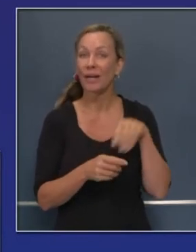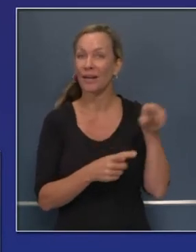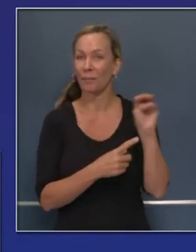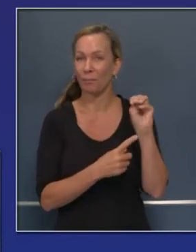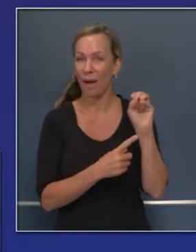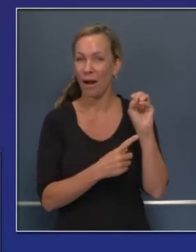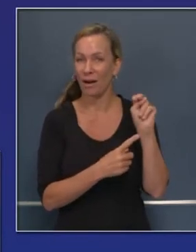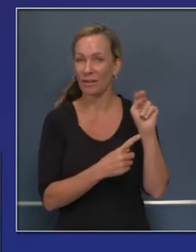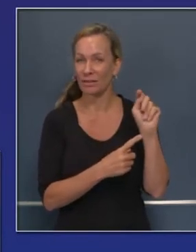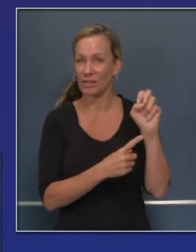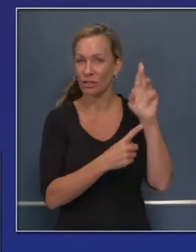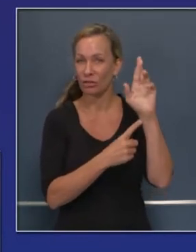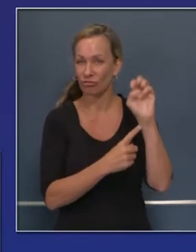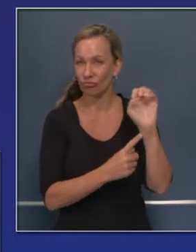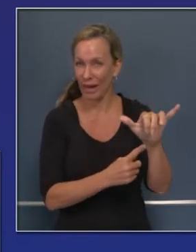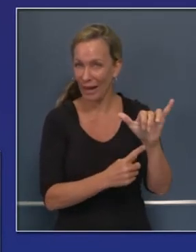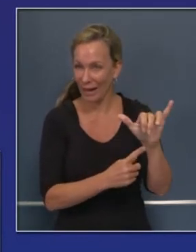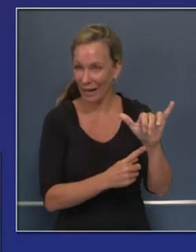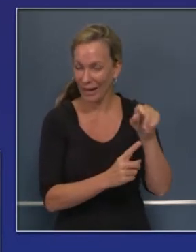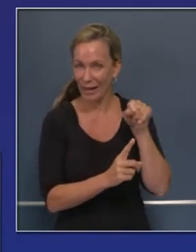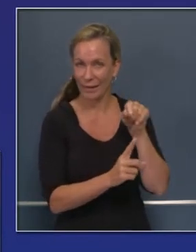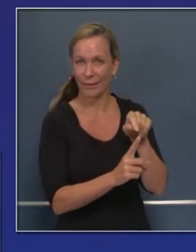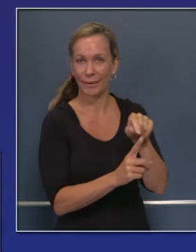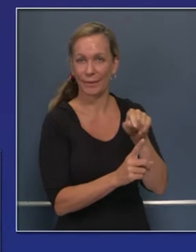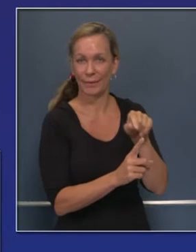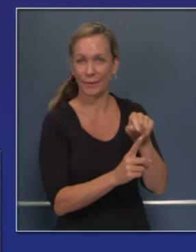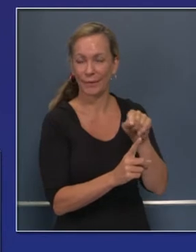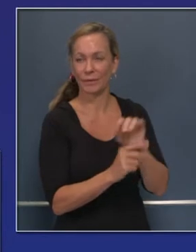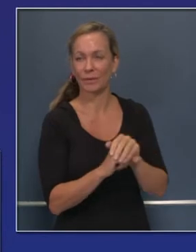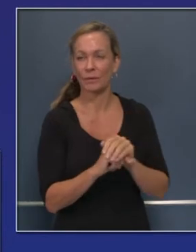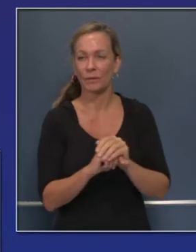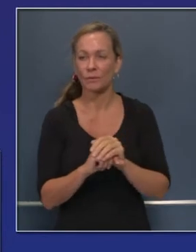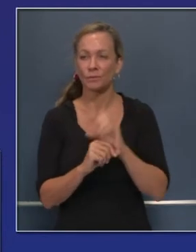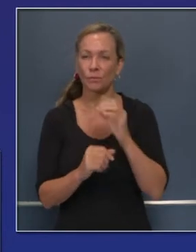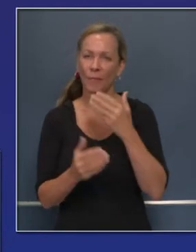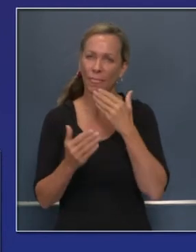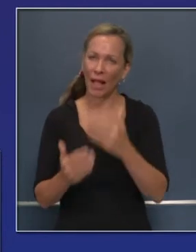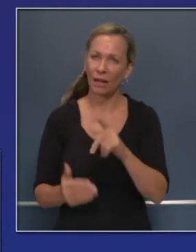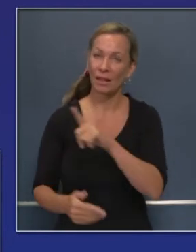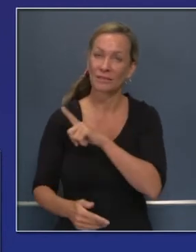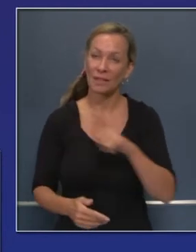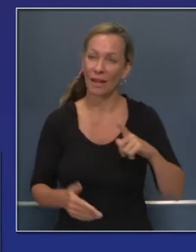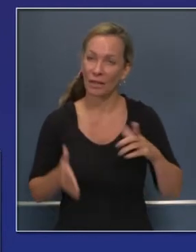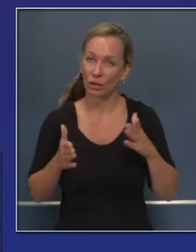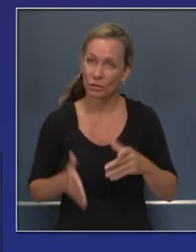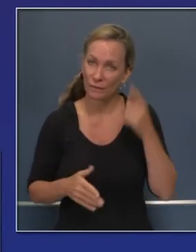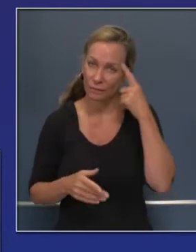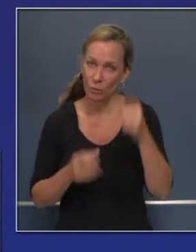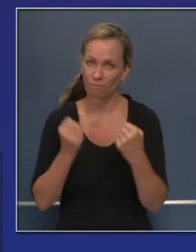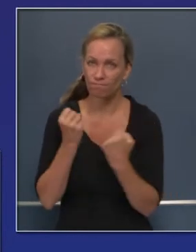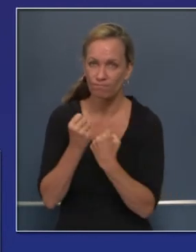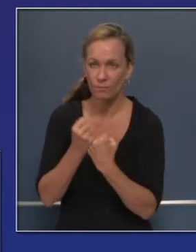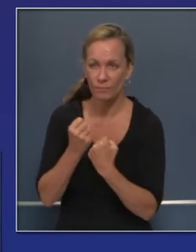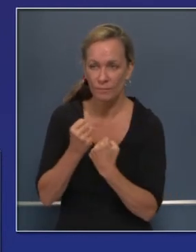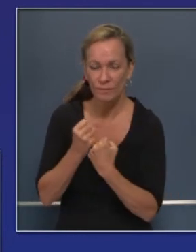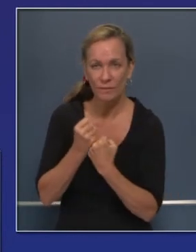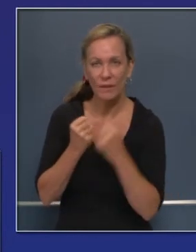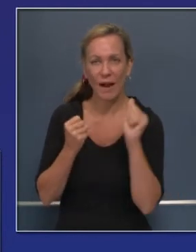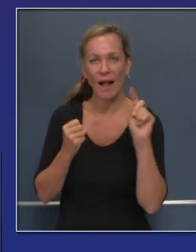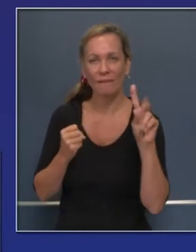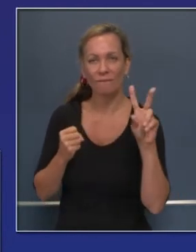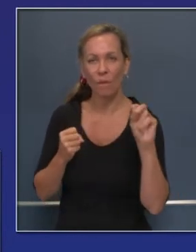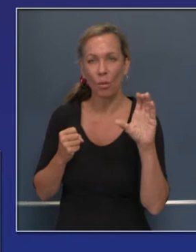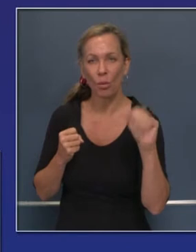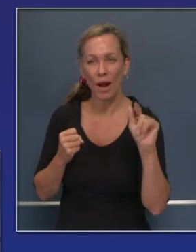Quiero agradecer al congresista Pinera y otros miembros de nuestro gobierno local